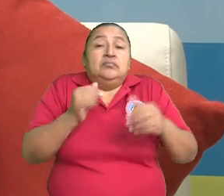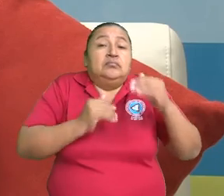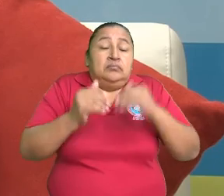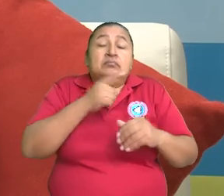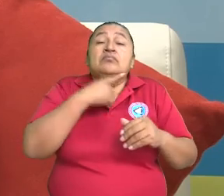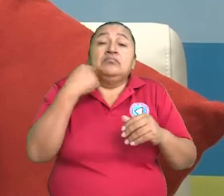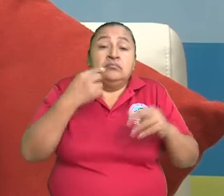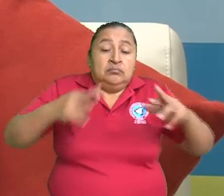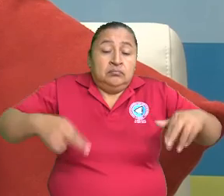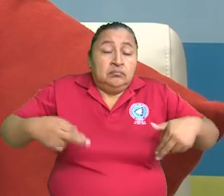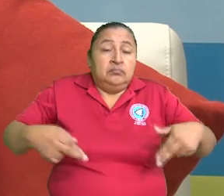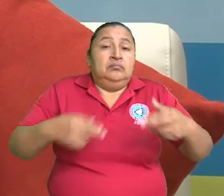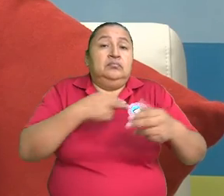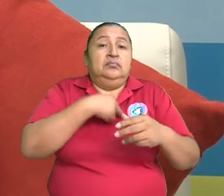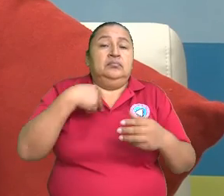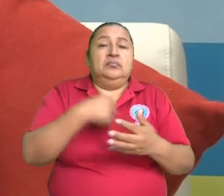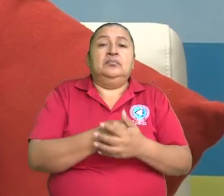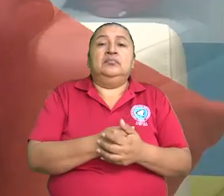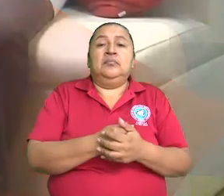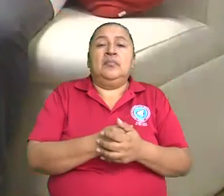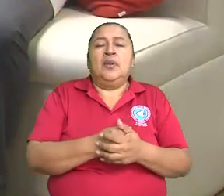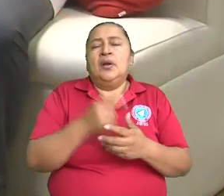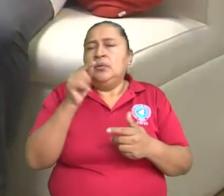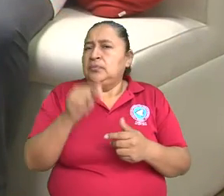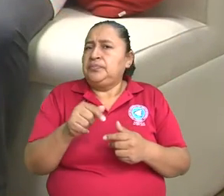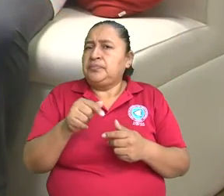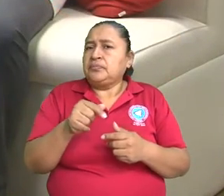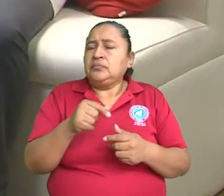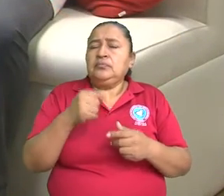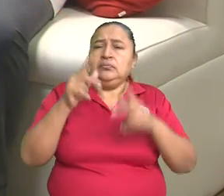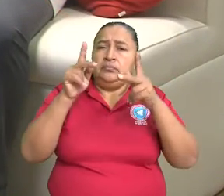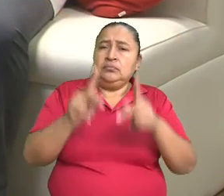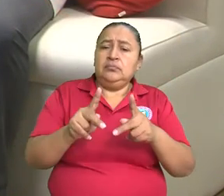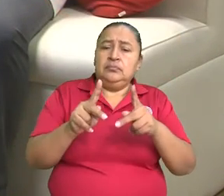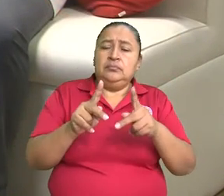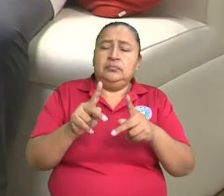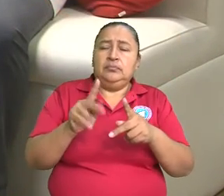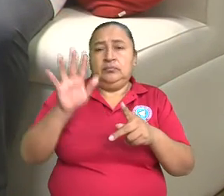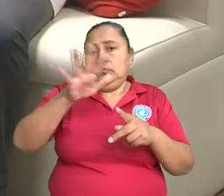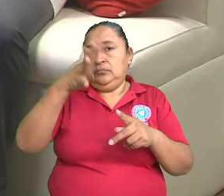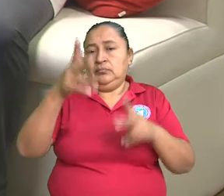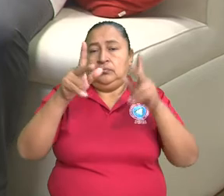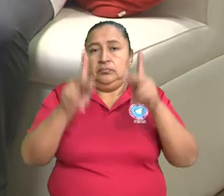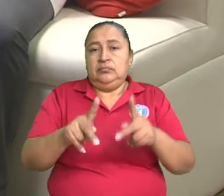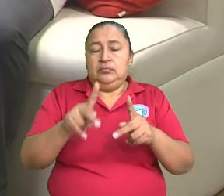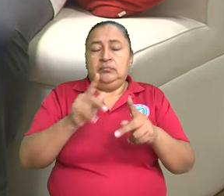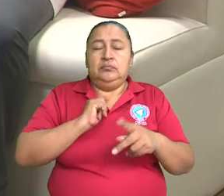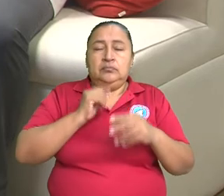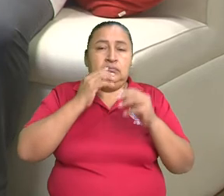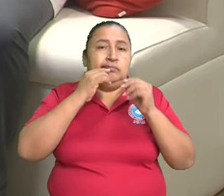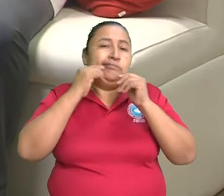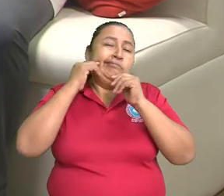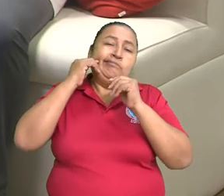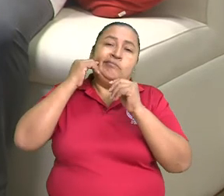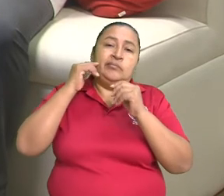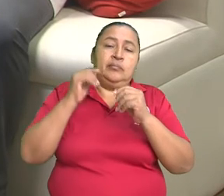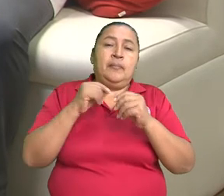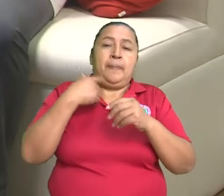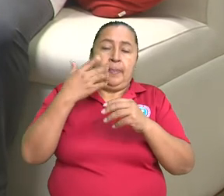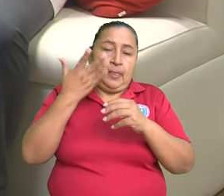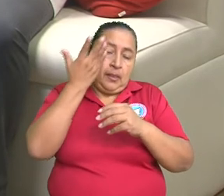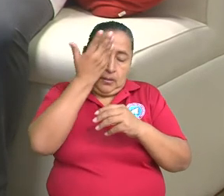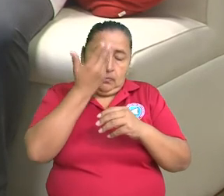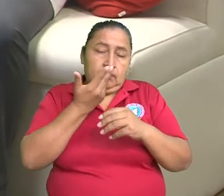rehabilitación. Ahora, ¿qué pasa con aquellas personas que le dio la parálisis en un lado